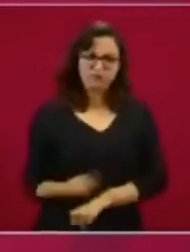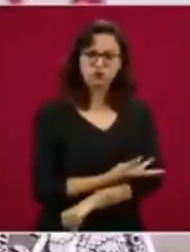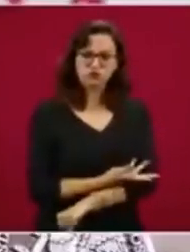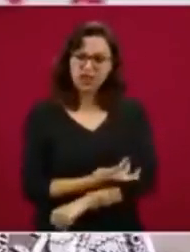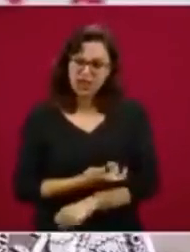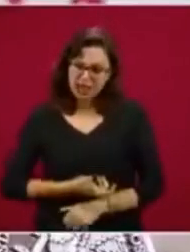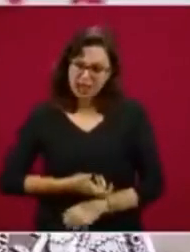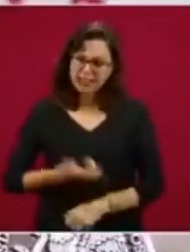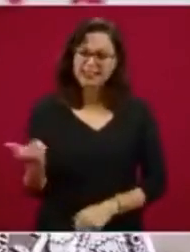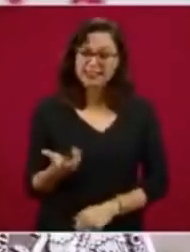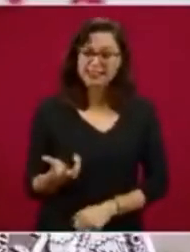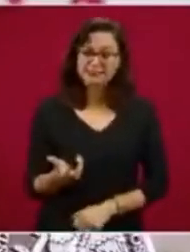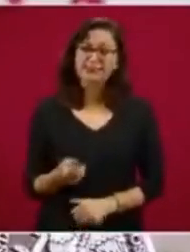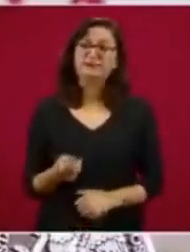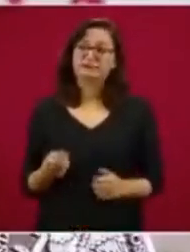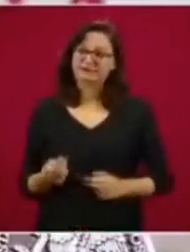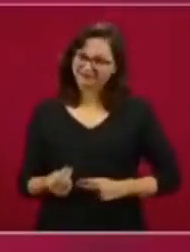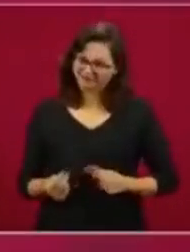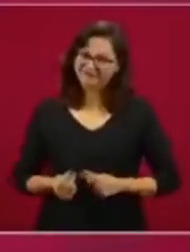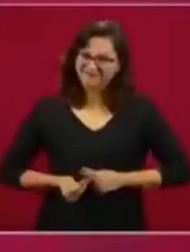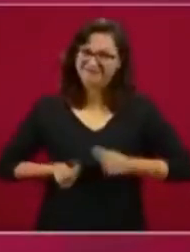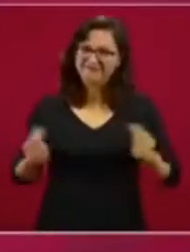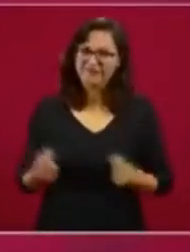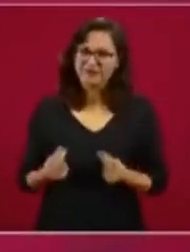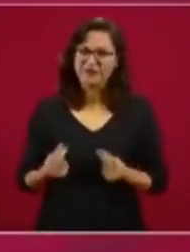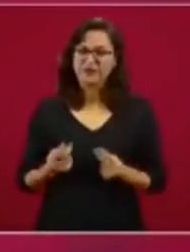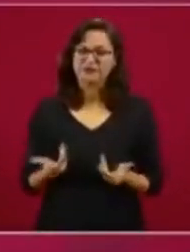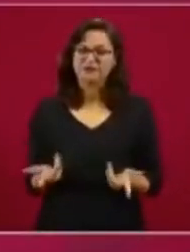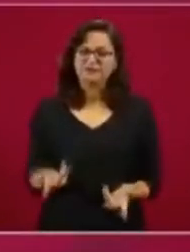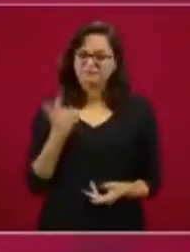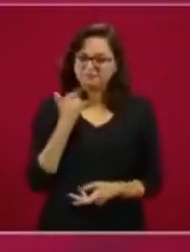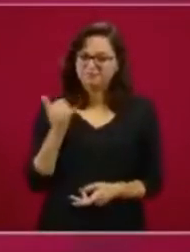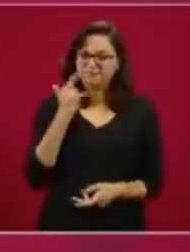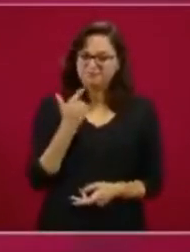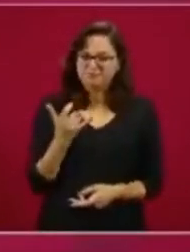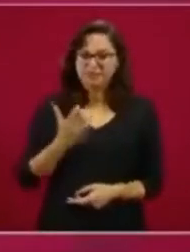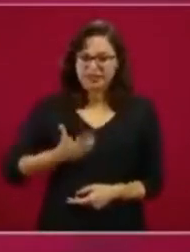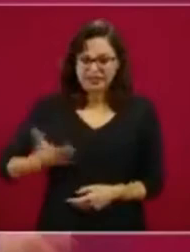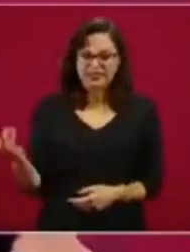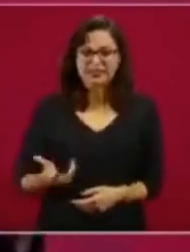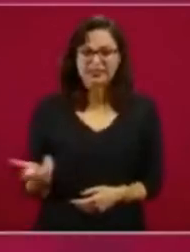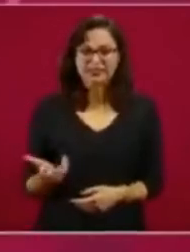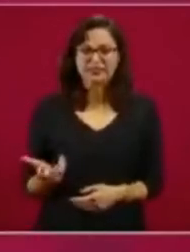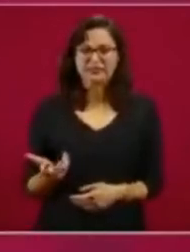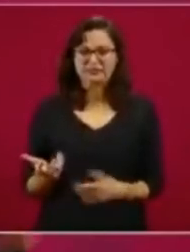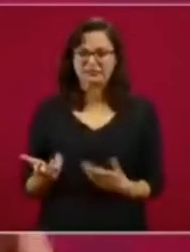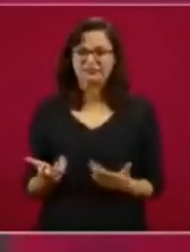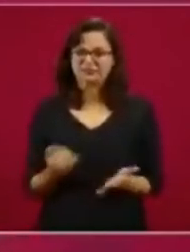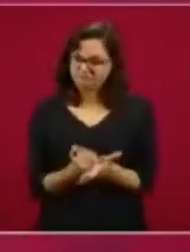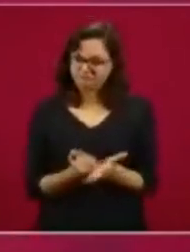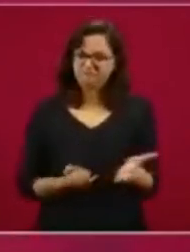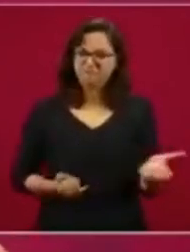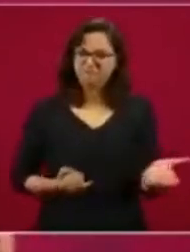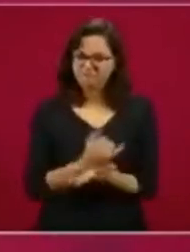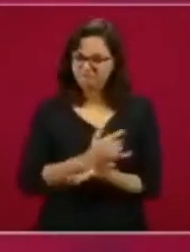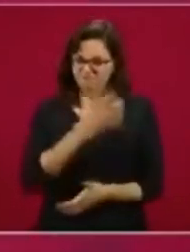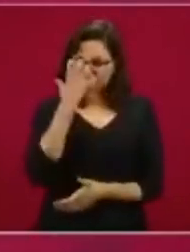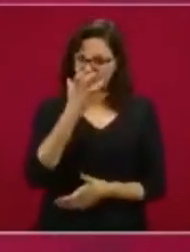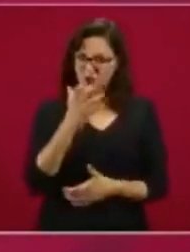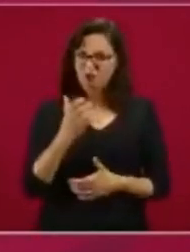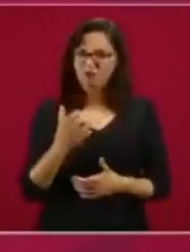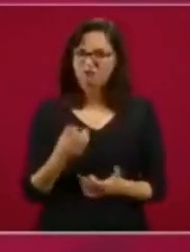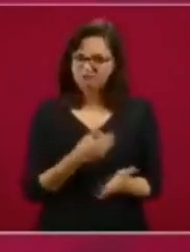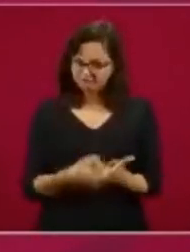se necesitan ganas, convicciones y arrojo